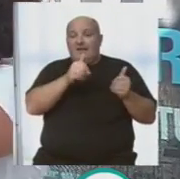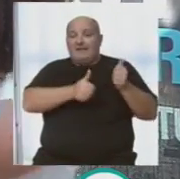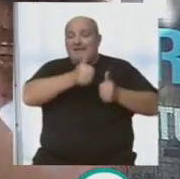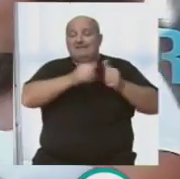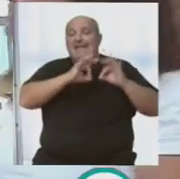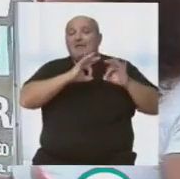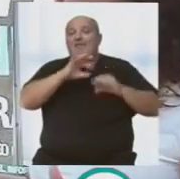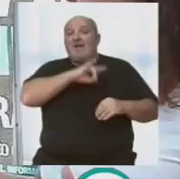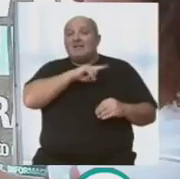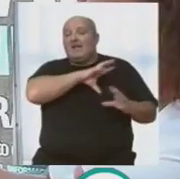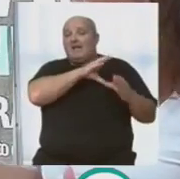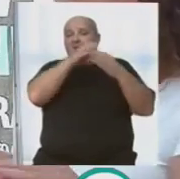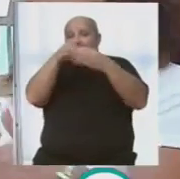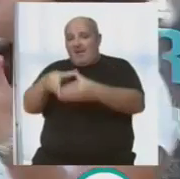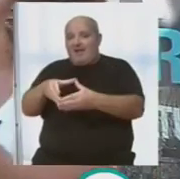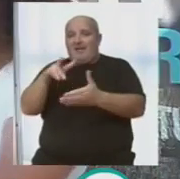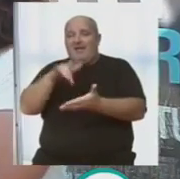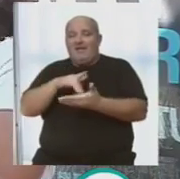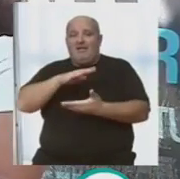Al Balboarte de la Candelaria,